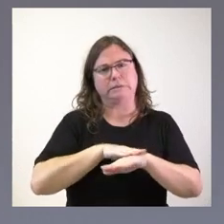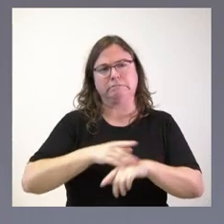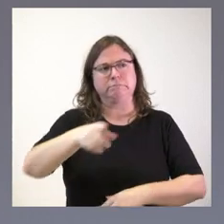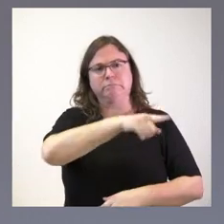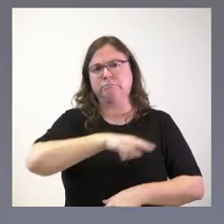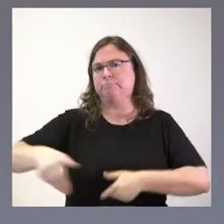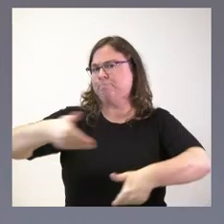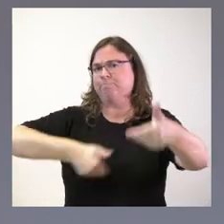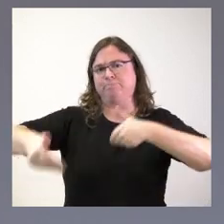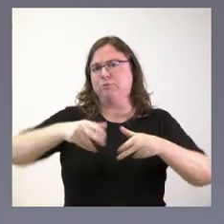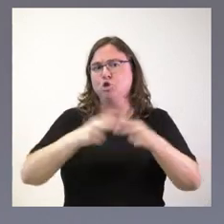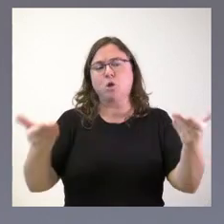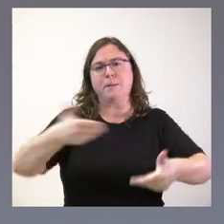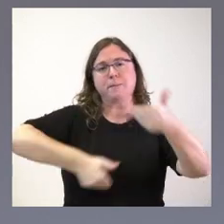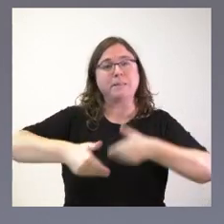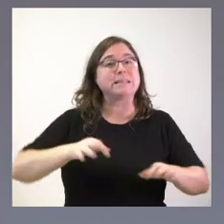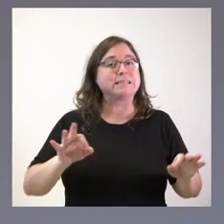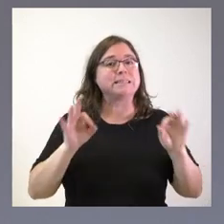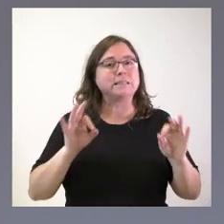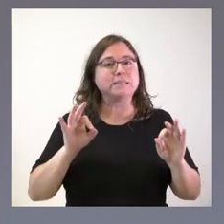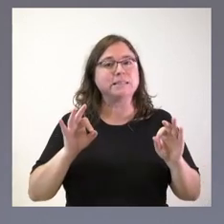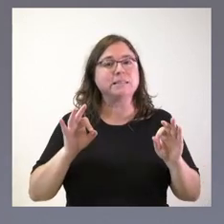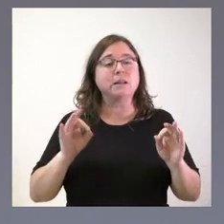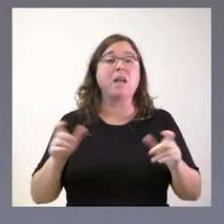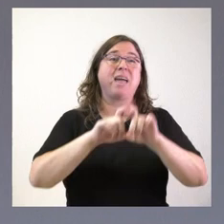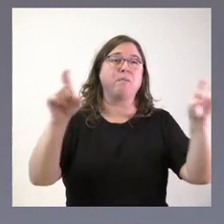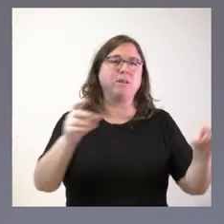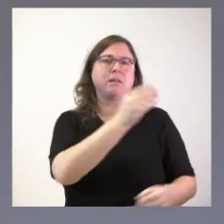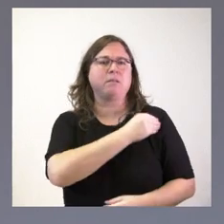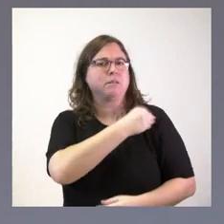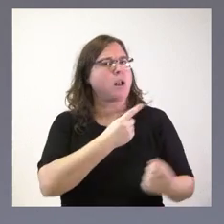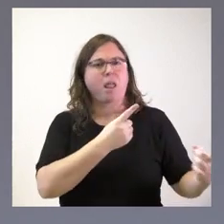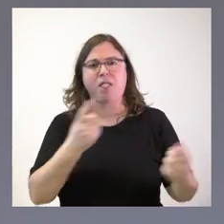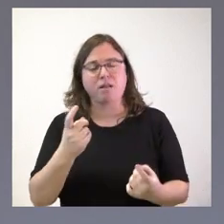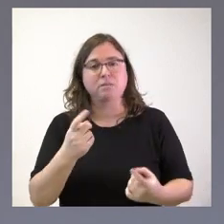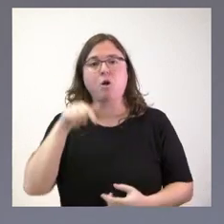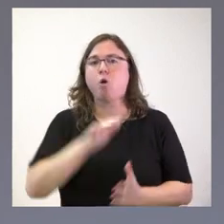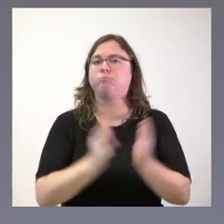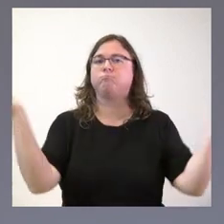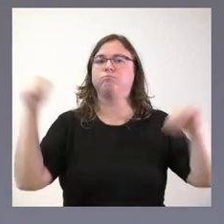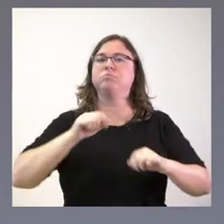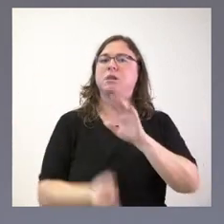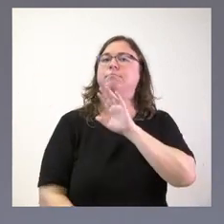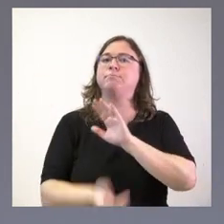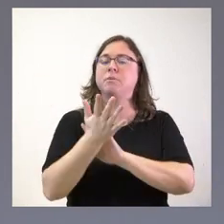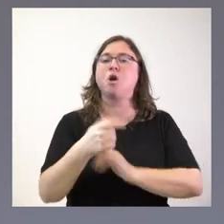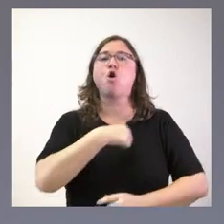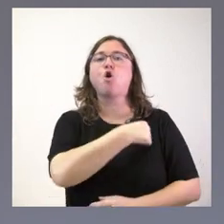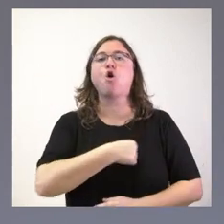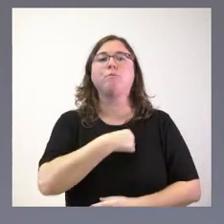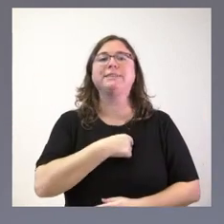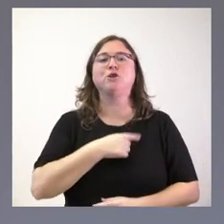toda la sociedad, especialmente todas las empresas. Y es que hemos constituido la Comisión de